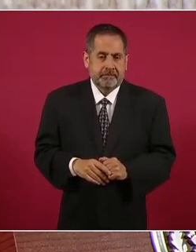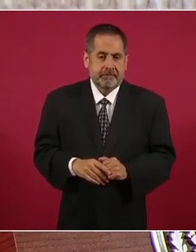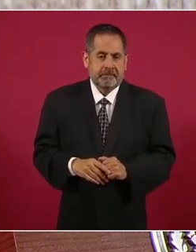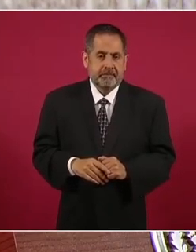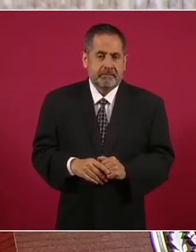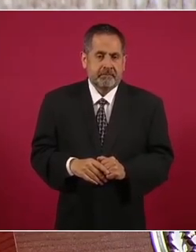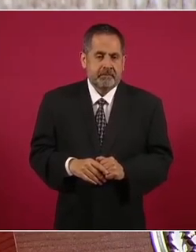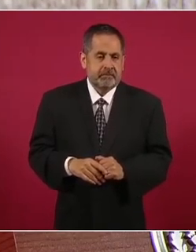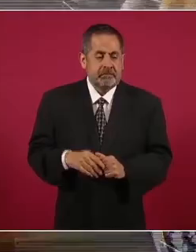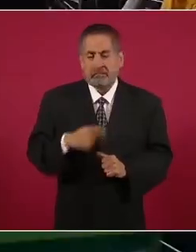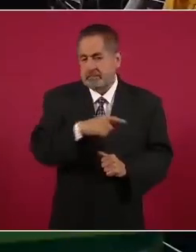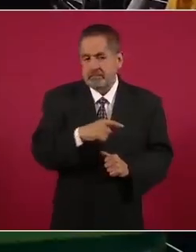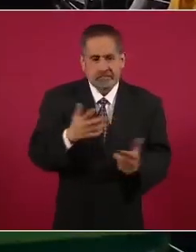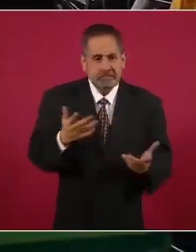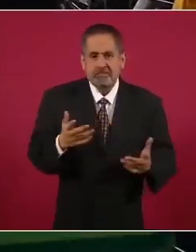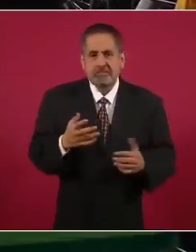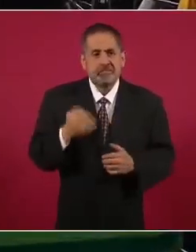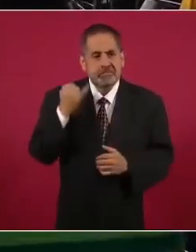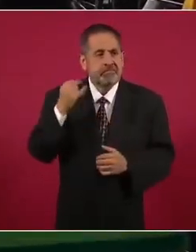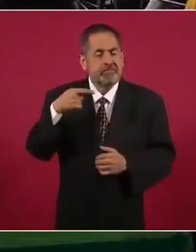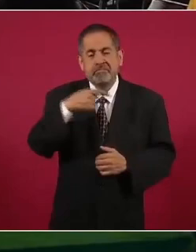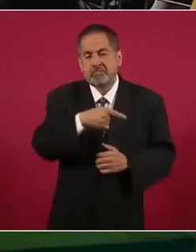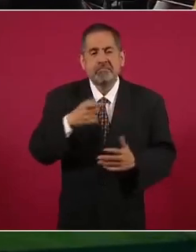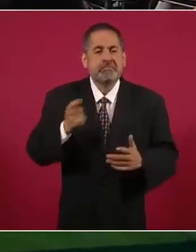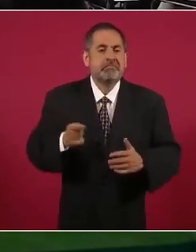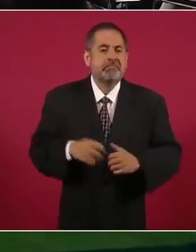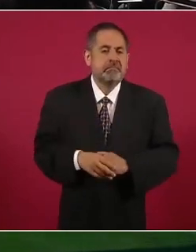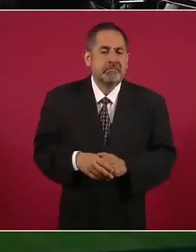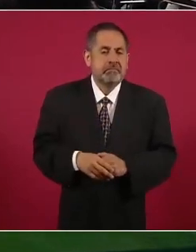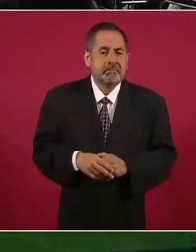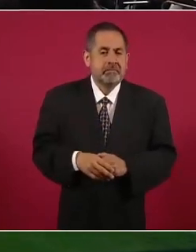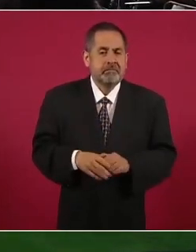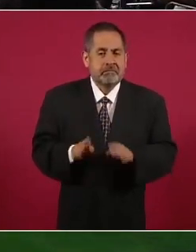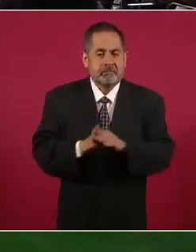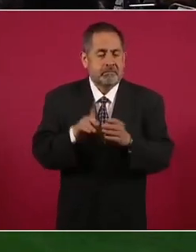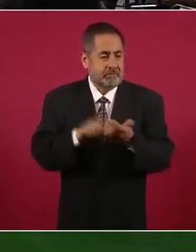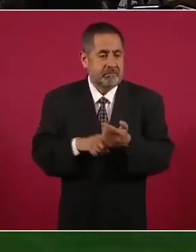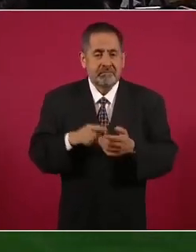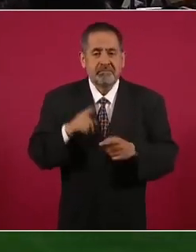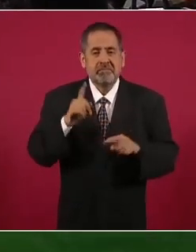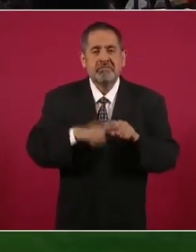construida pues por estos